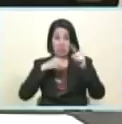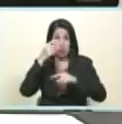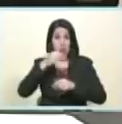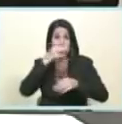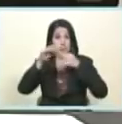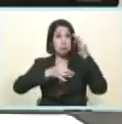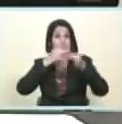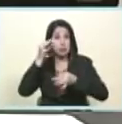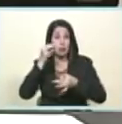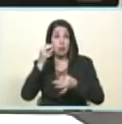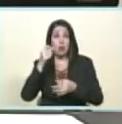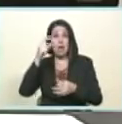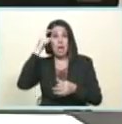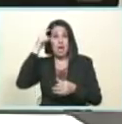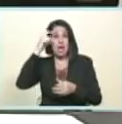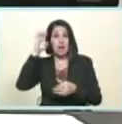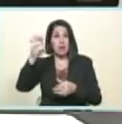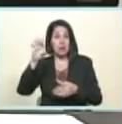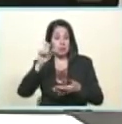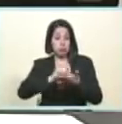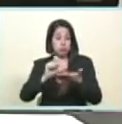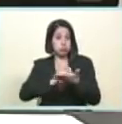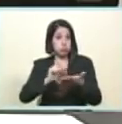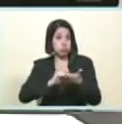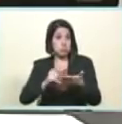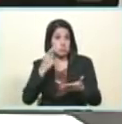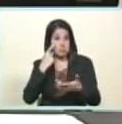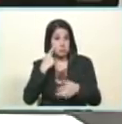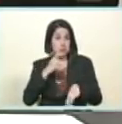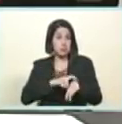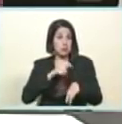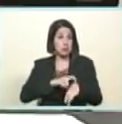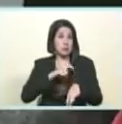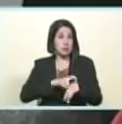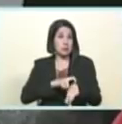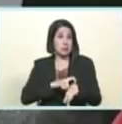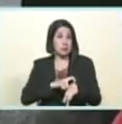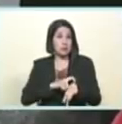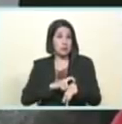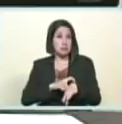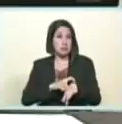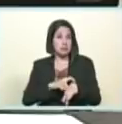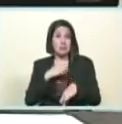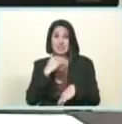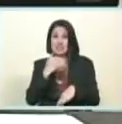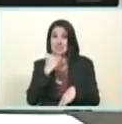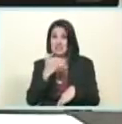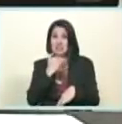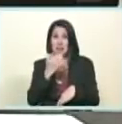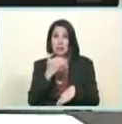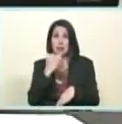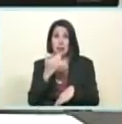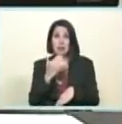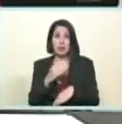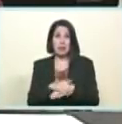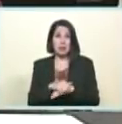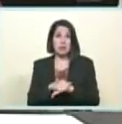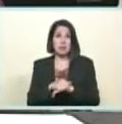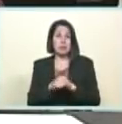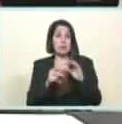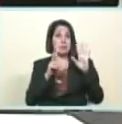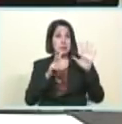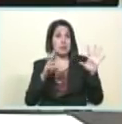además Dios dado va a anunciar los candidatos y candidatas de la revolución más grande del país